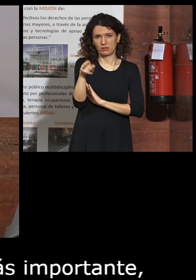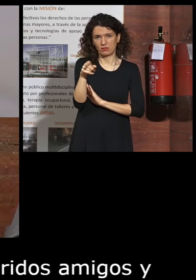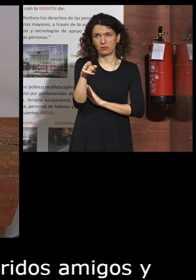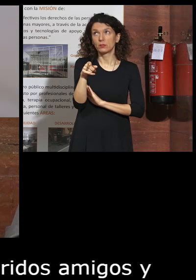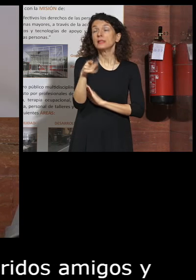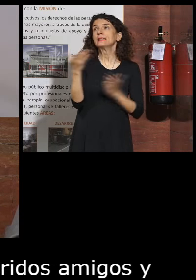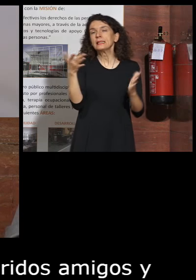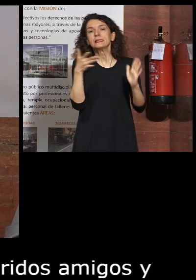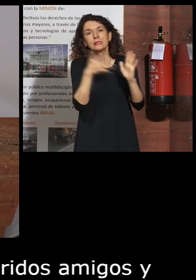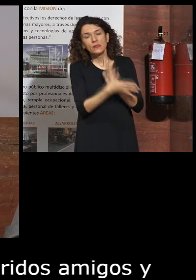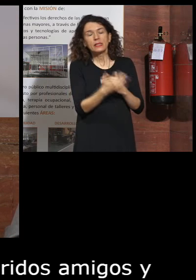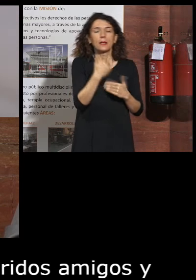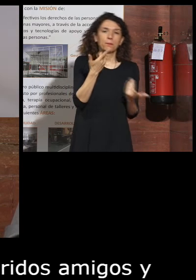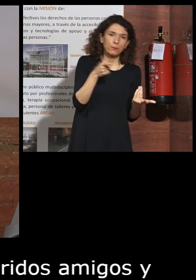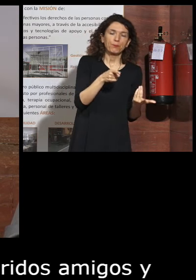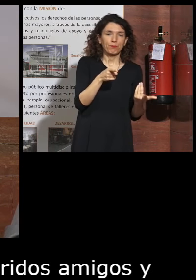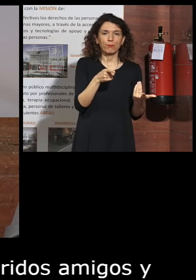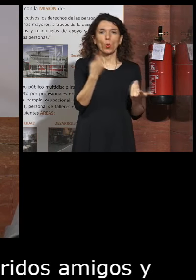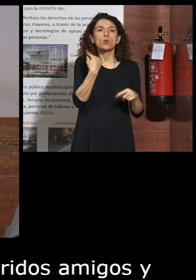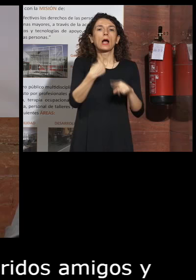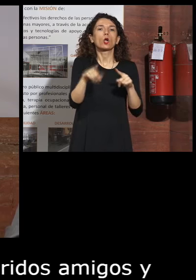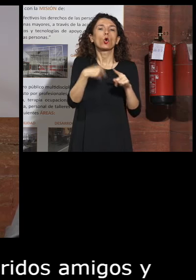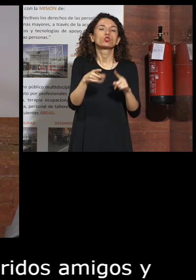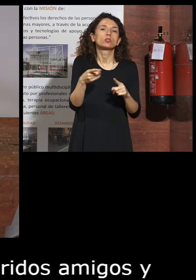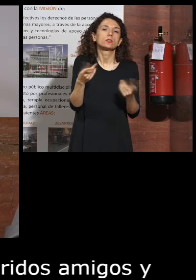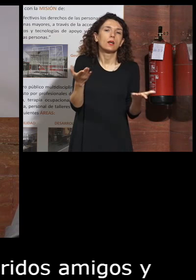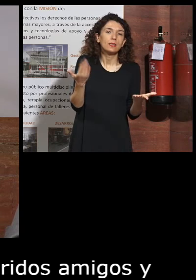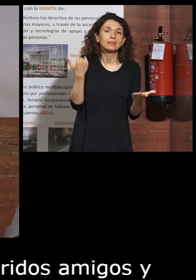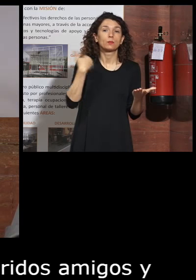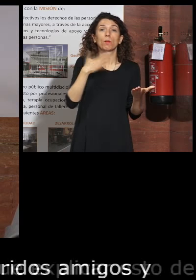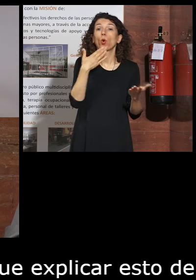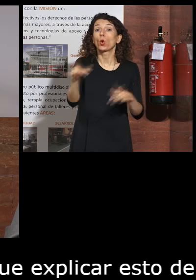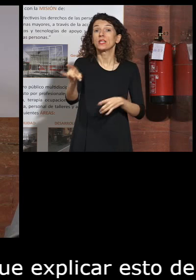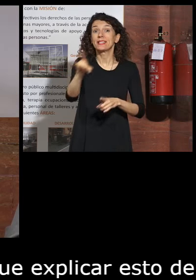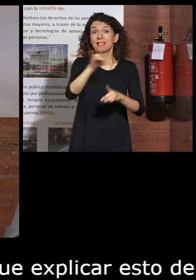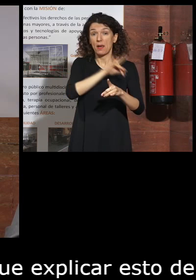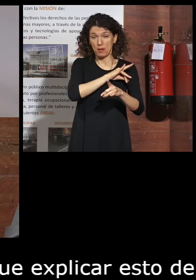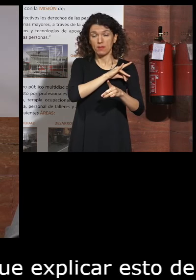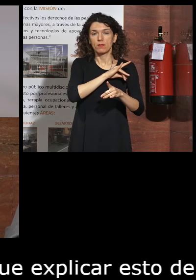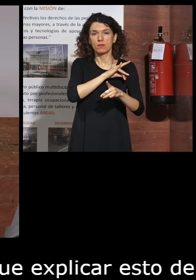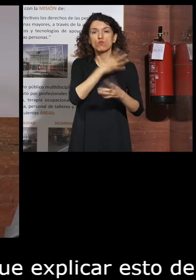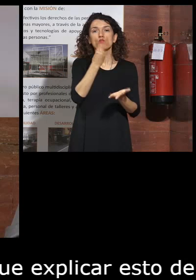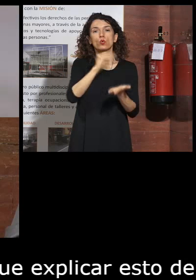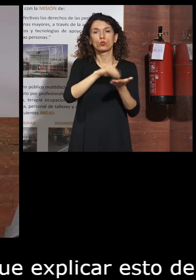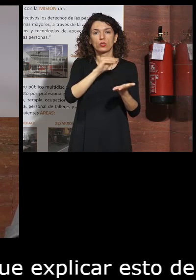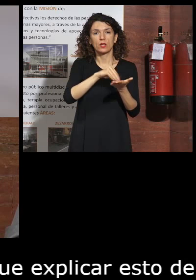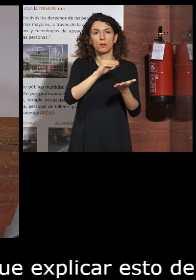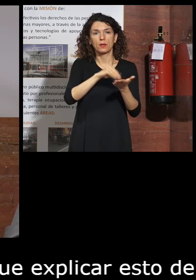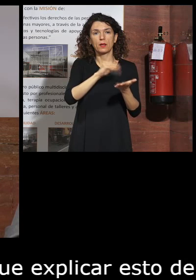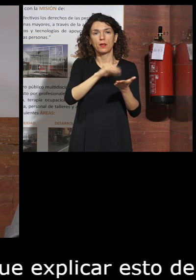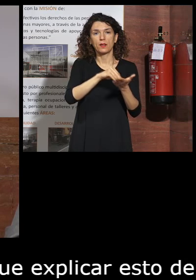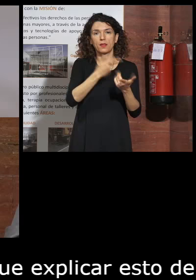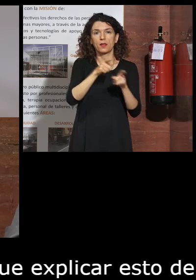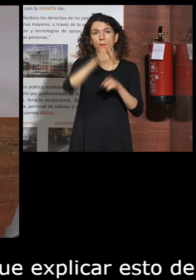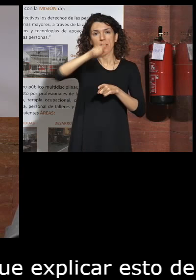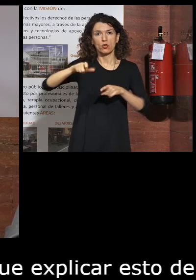no pues mira es que es una cosa que cuando llaman pues muchas veces se pasan estas personas